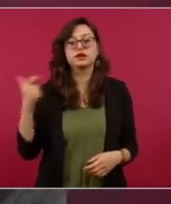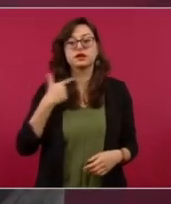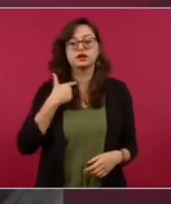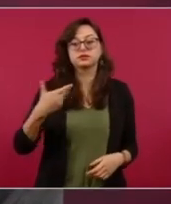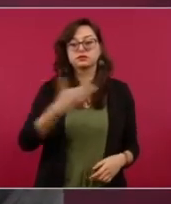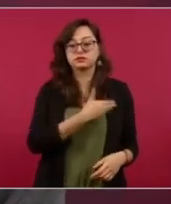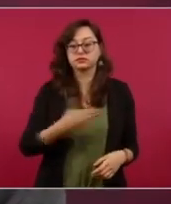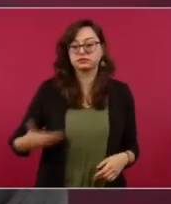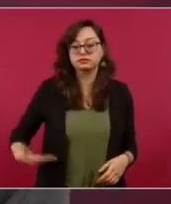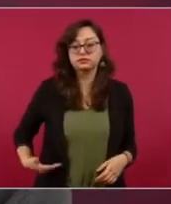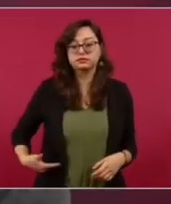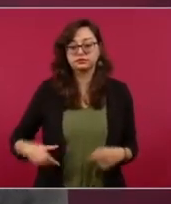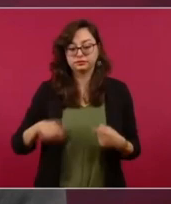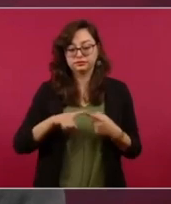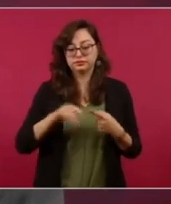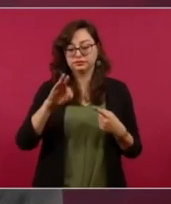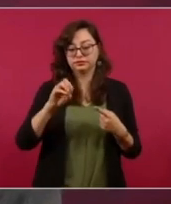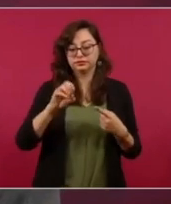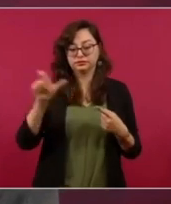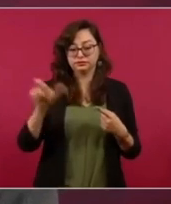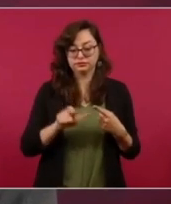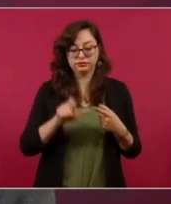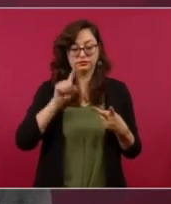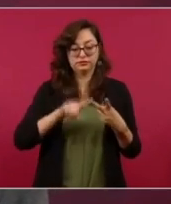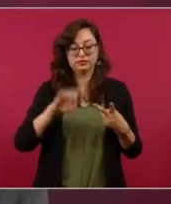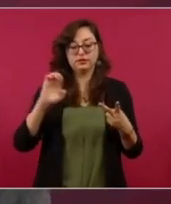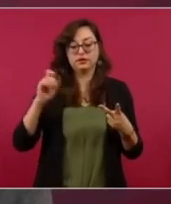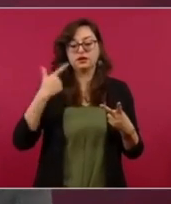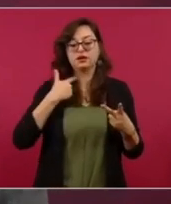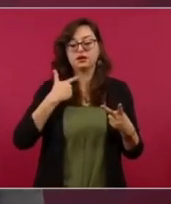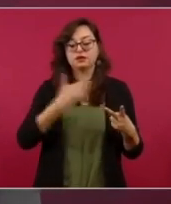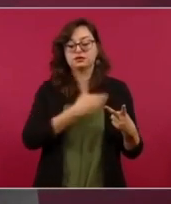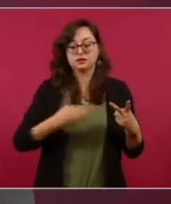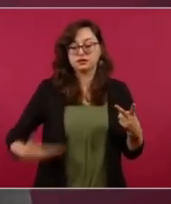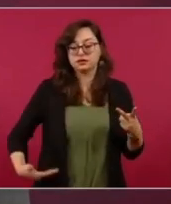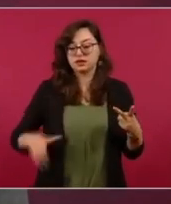a Fox como a Calderón.